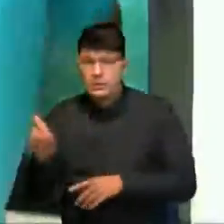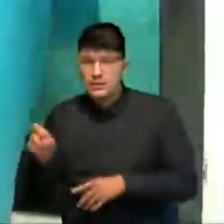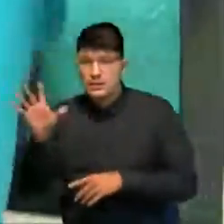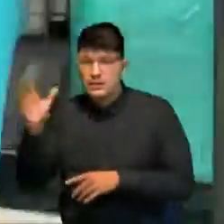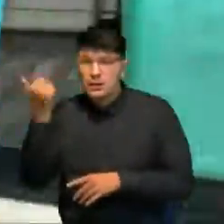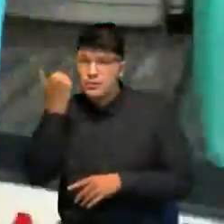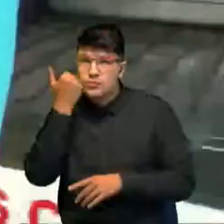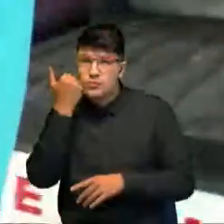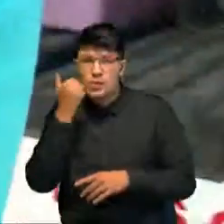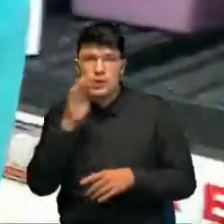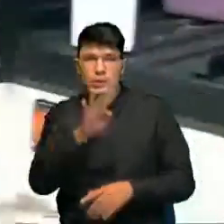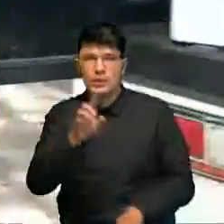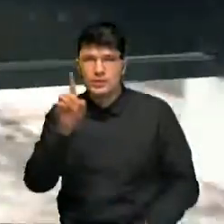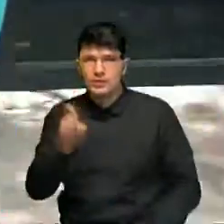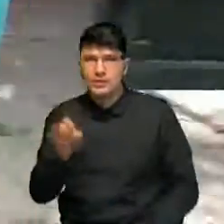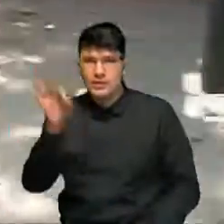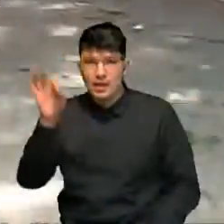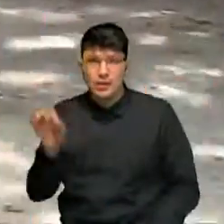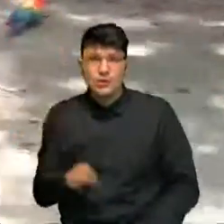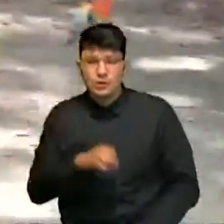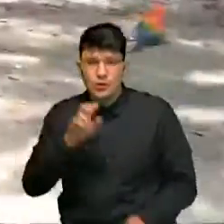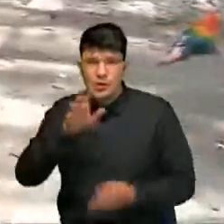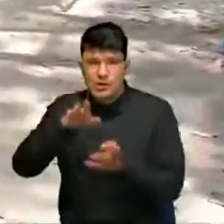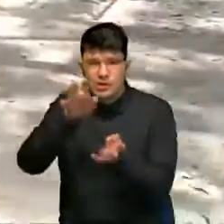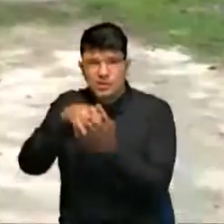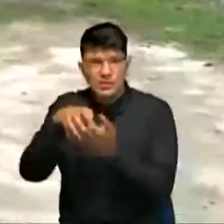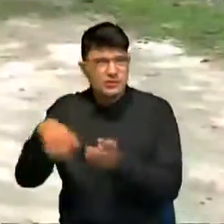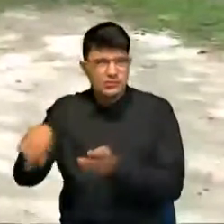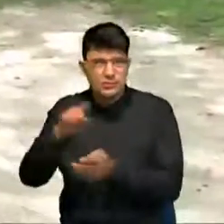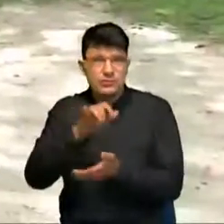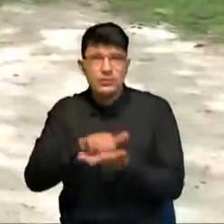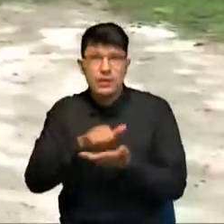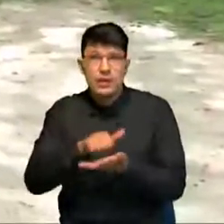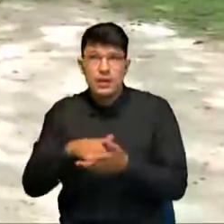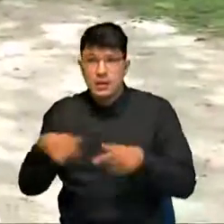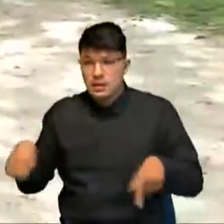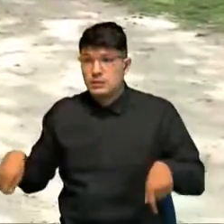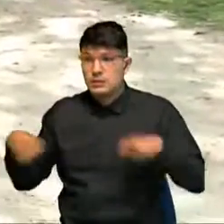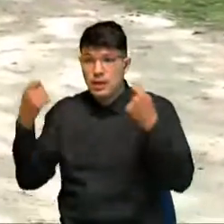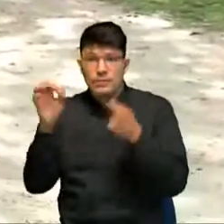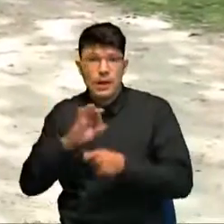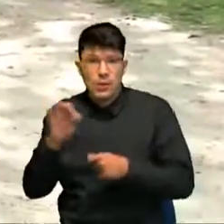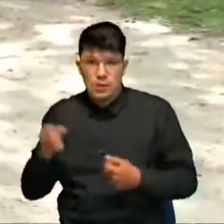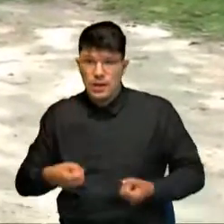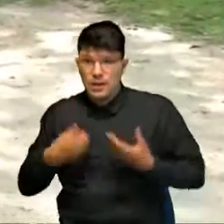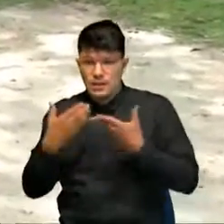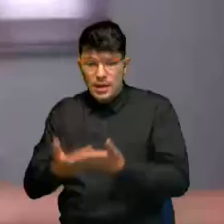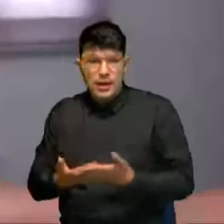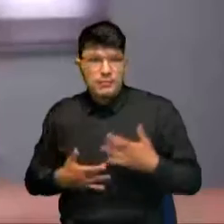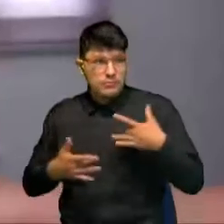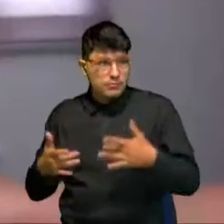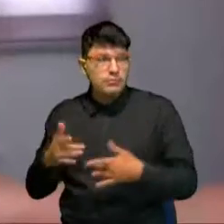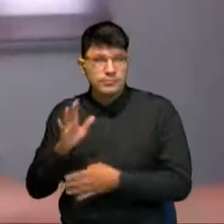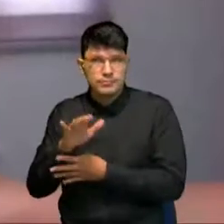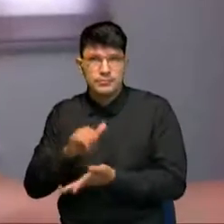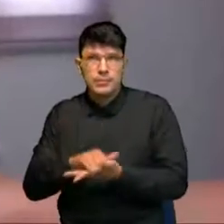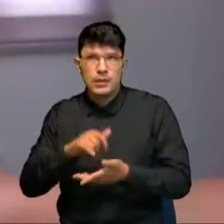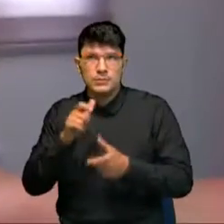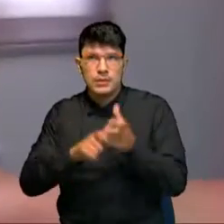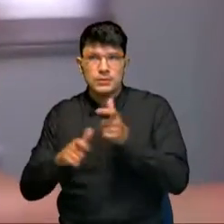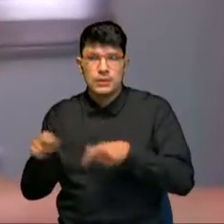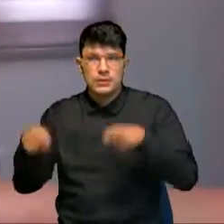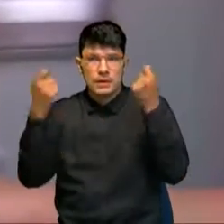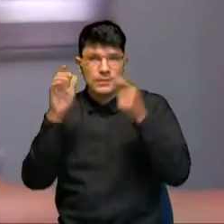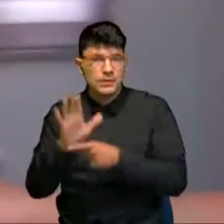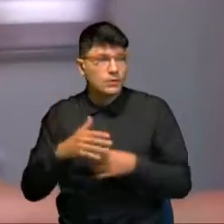478 rectiles. Esto ha sido posible al rescate y entrega voluntaria. Creo que vamos